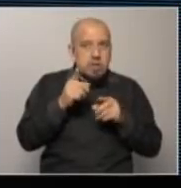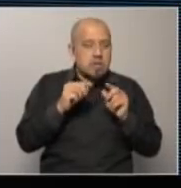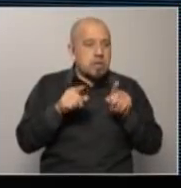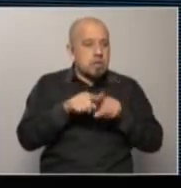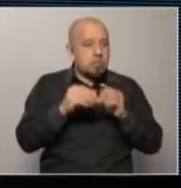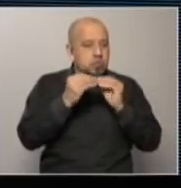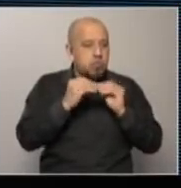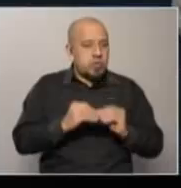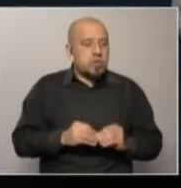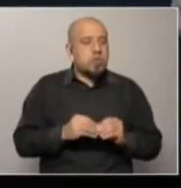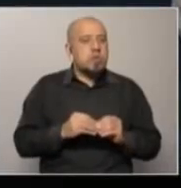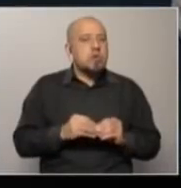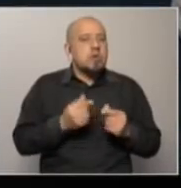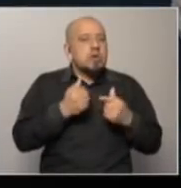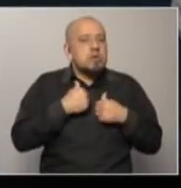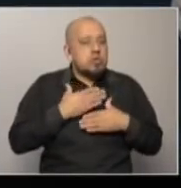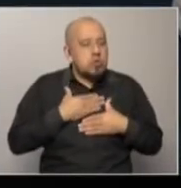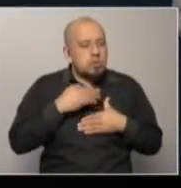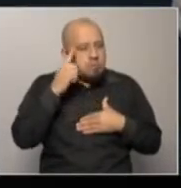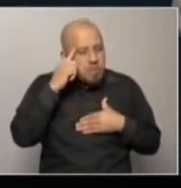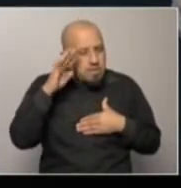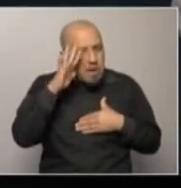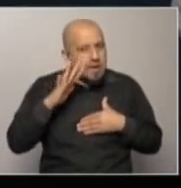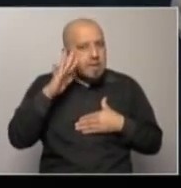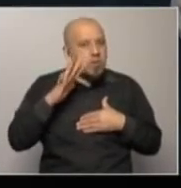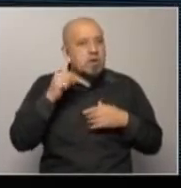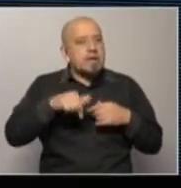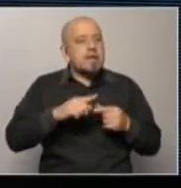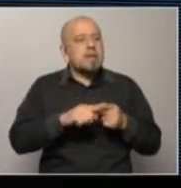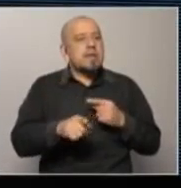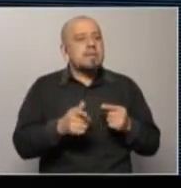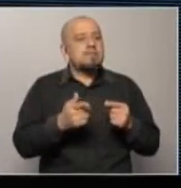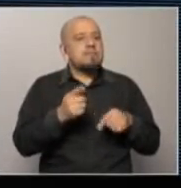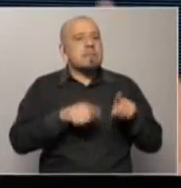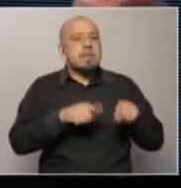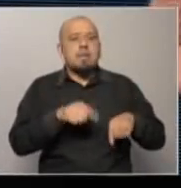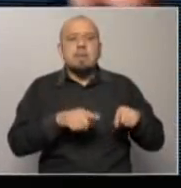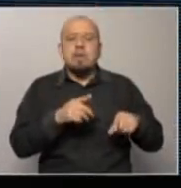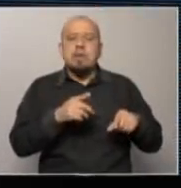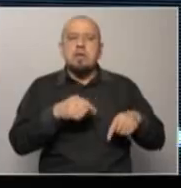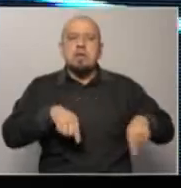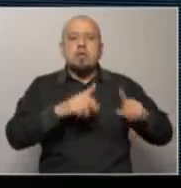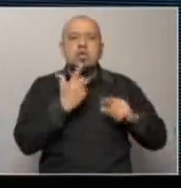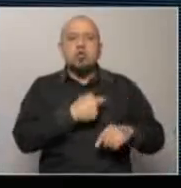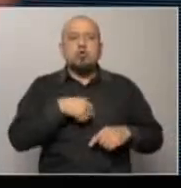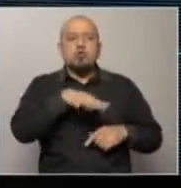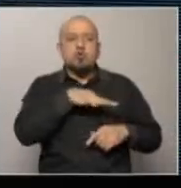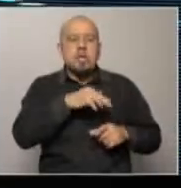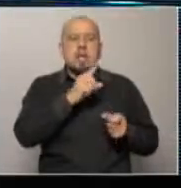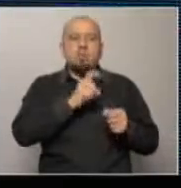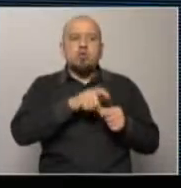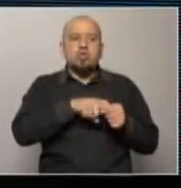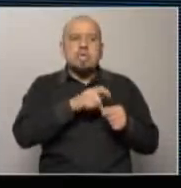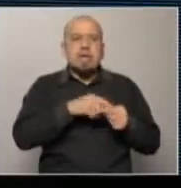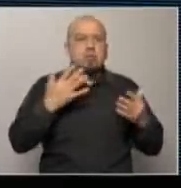presupuesto y lo otro es que me imagino que va este trámite va a estar bombardeado desde lo social por los sindicatos